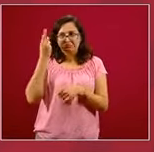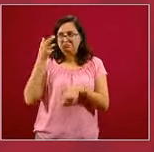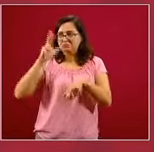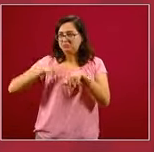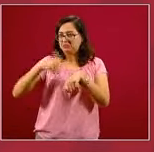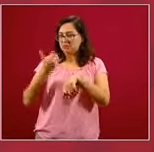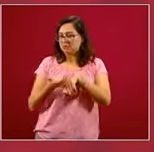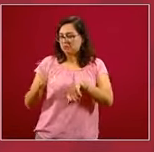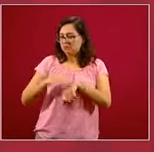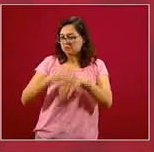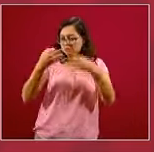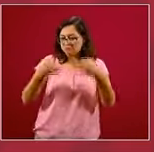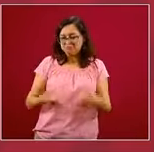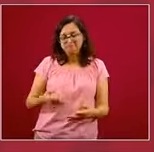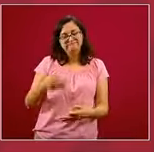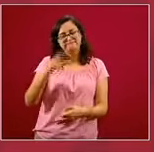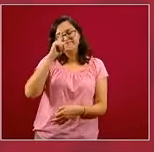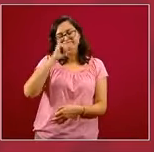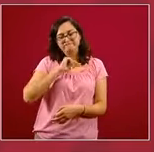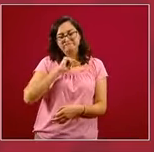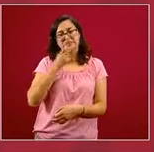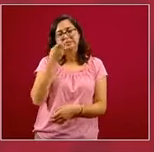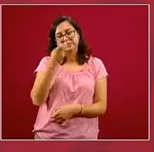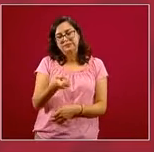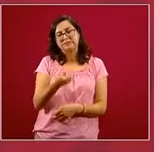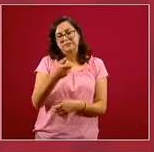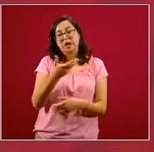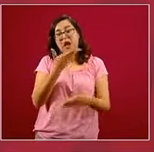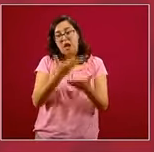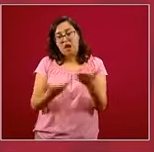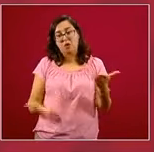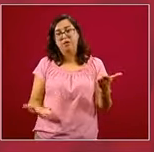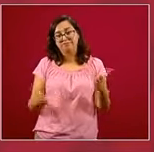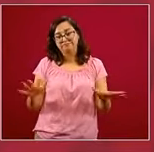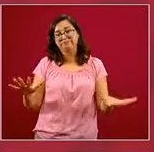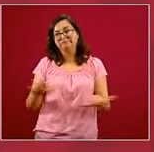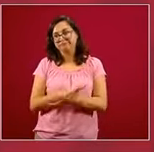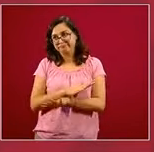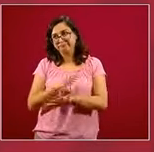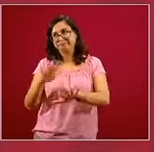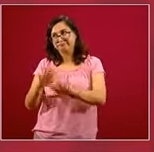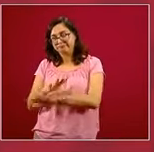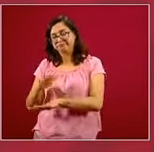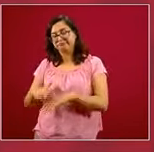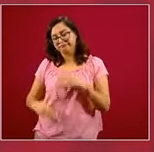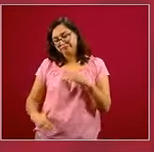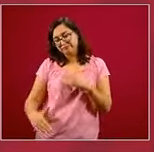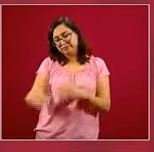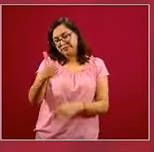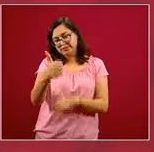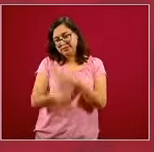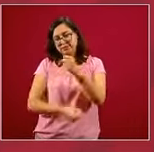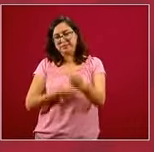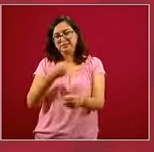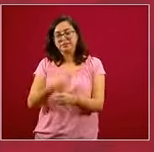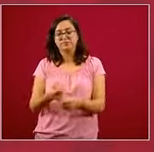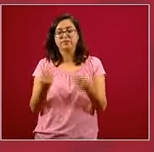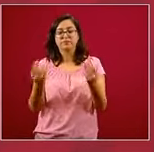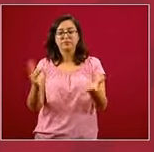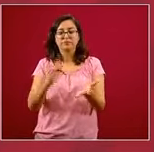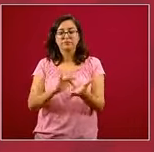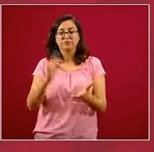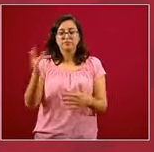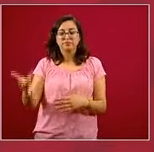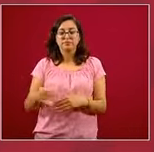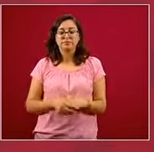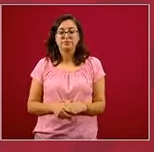administración de los servicios de salud. Y es parte de la transformación que vamos a estar haciendo a lo largo del sexenio. Muchas gracias,